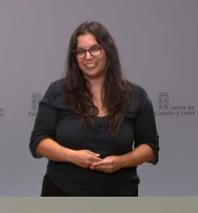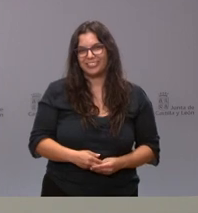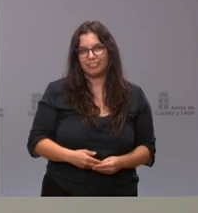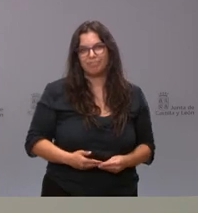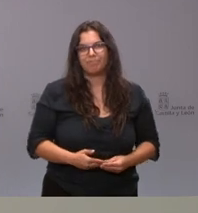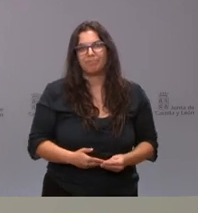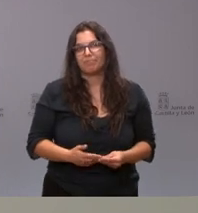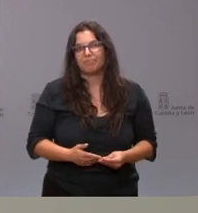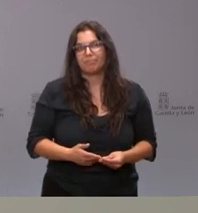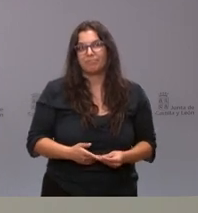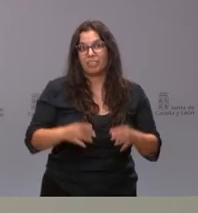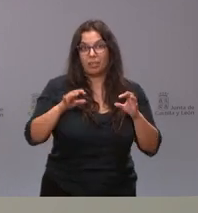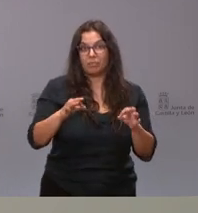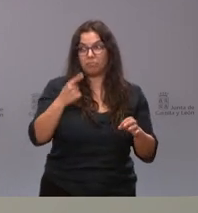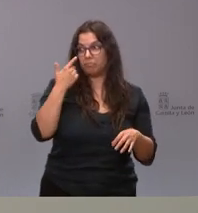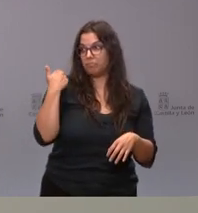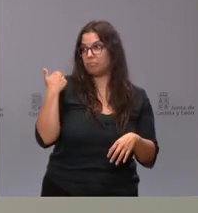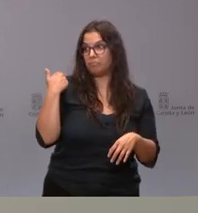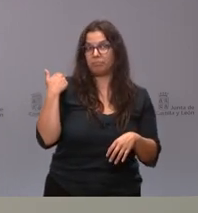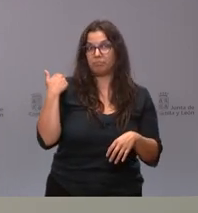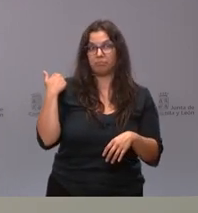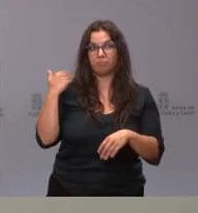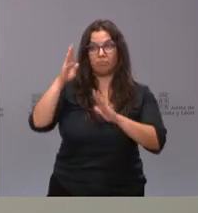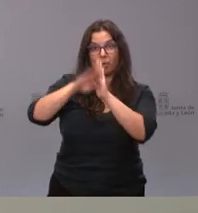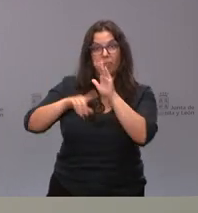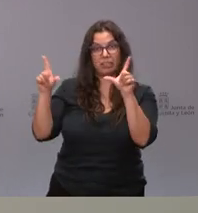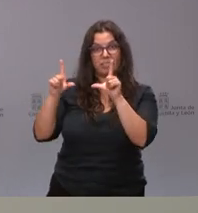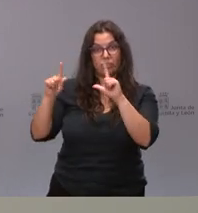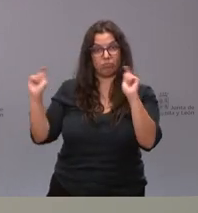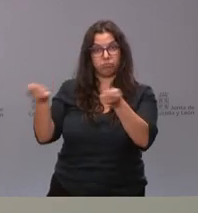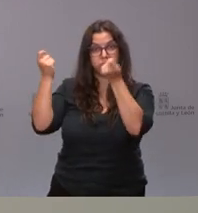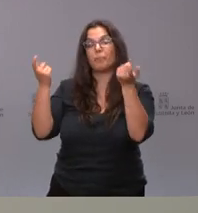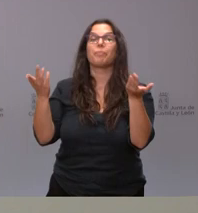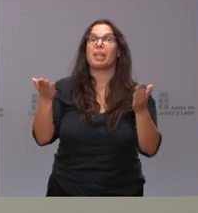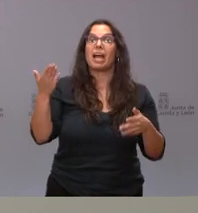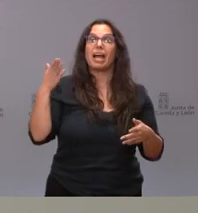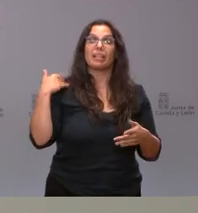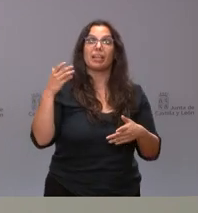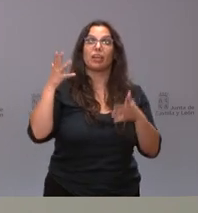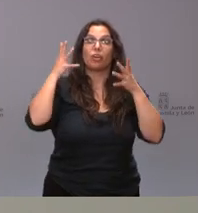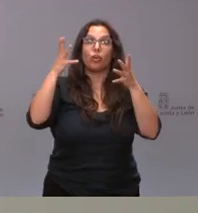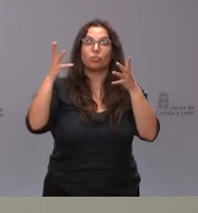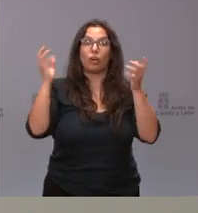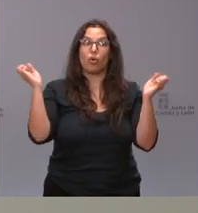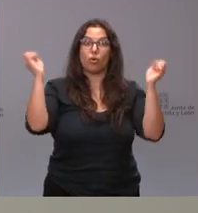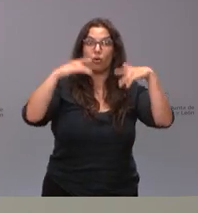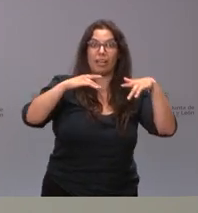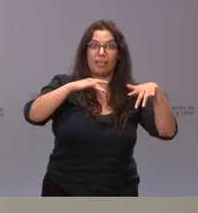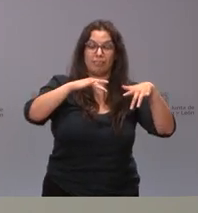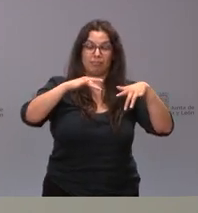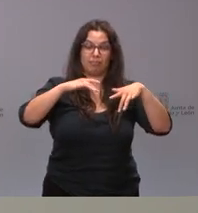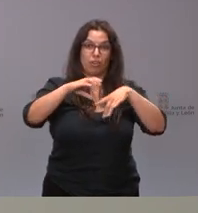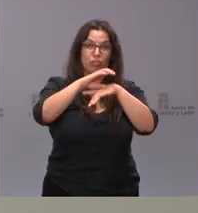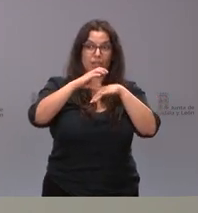Creo que es una noticia ahora mismo, además, ¿no?, que lo ha anunciado en un programa de televisión. ayer hubo consejo interterritorial y ayer parece ser que lo que se nos